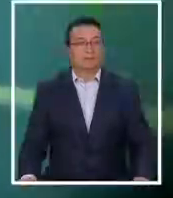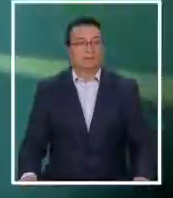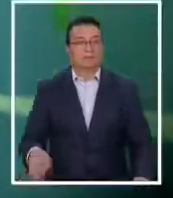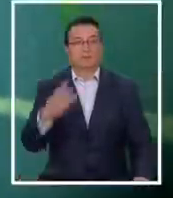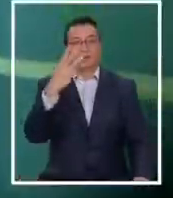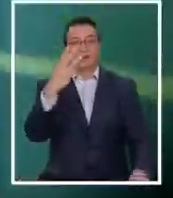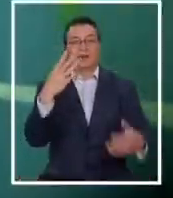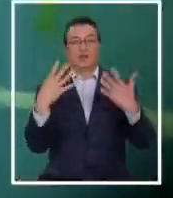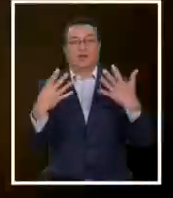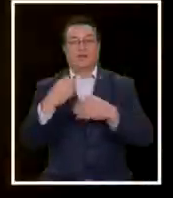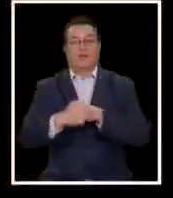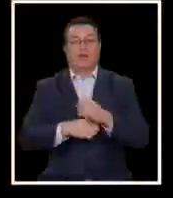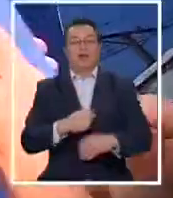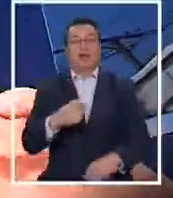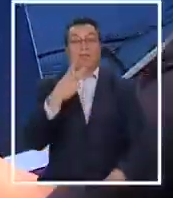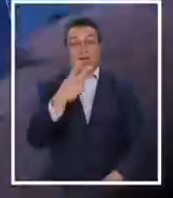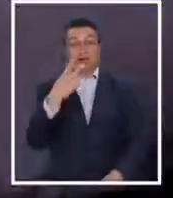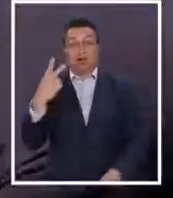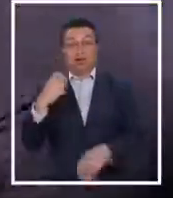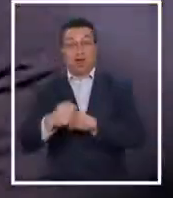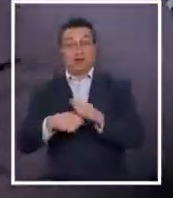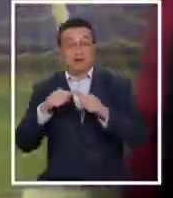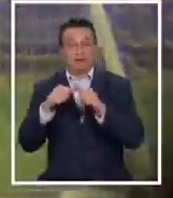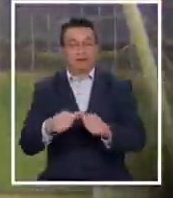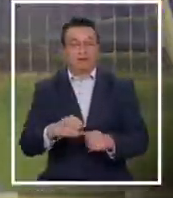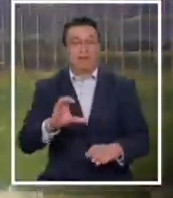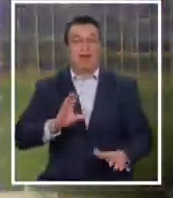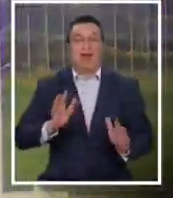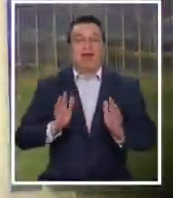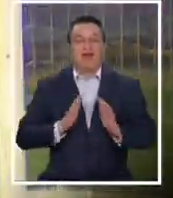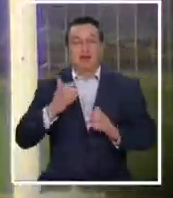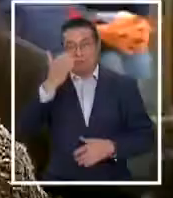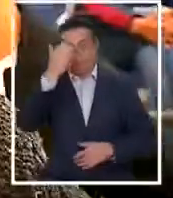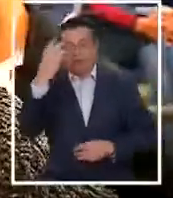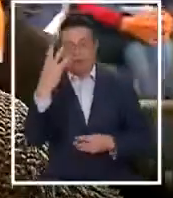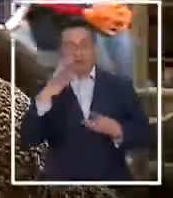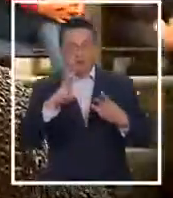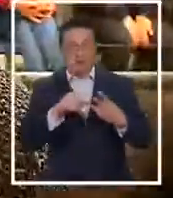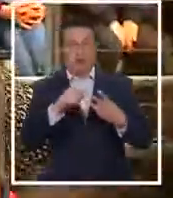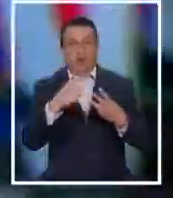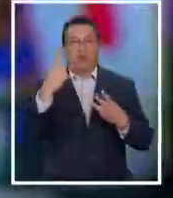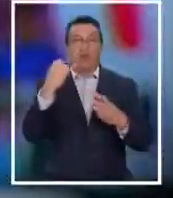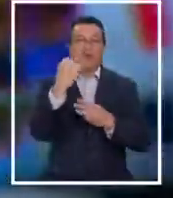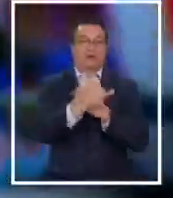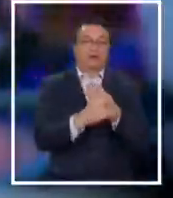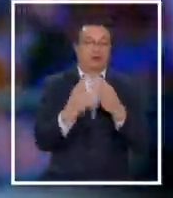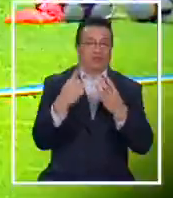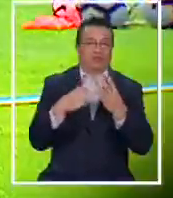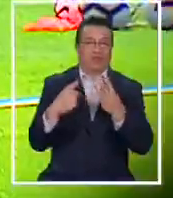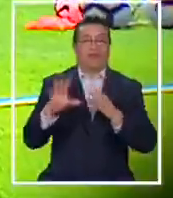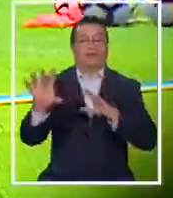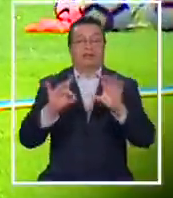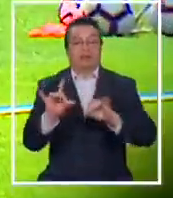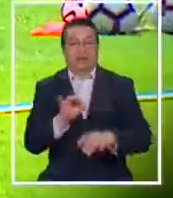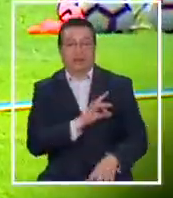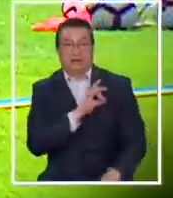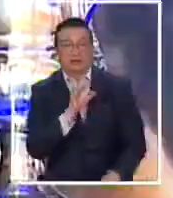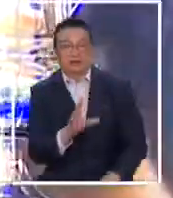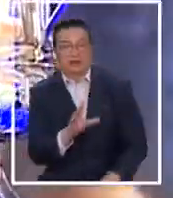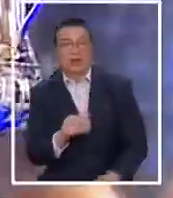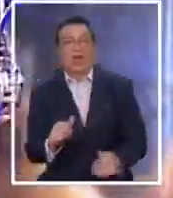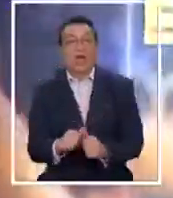39 años y 22 de ellos como arquero profesional. Tres clubes nacionales, uno internacional, selección chilena.